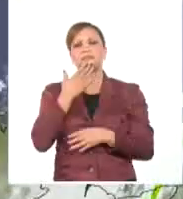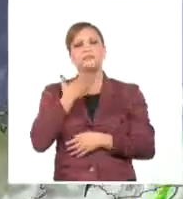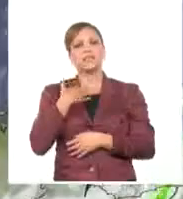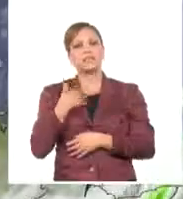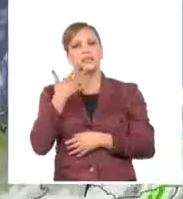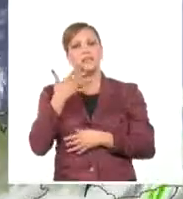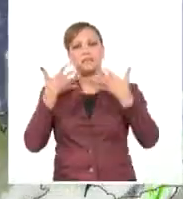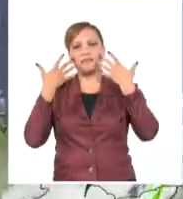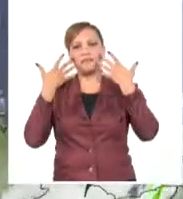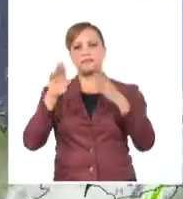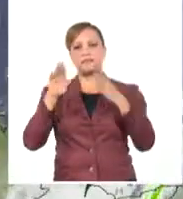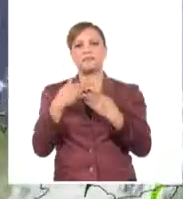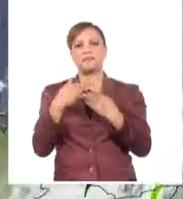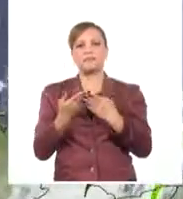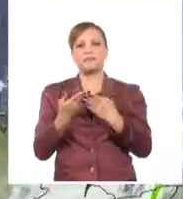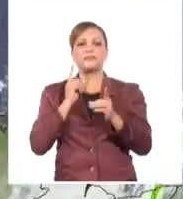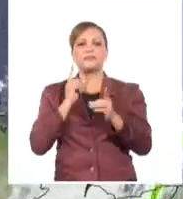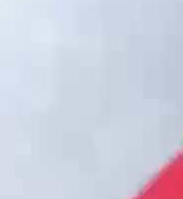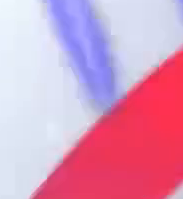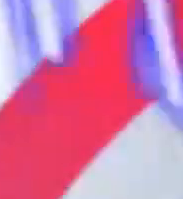tengan un día muy feliz y hasta mañana.